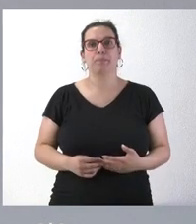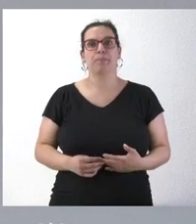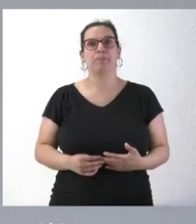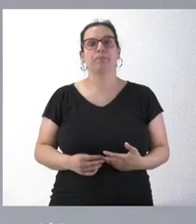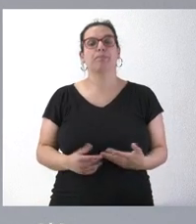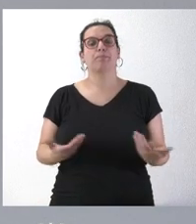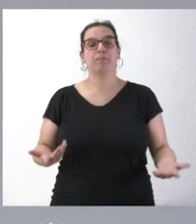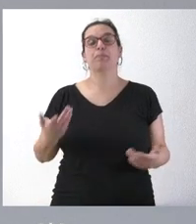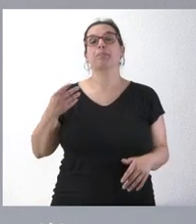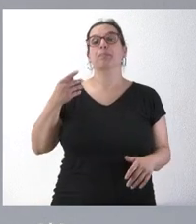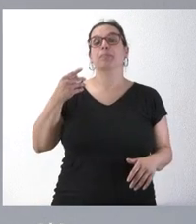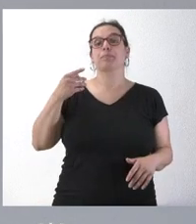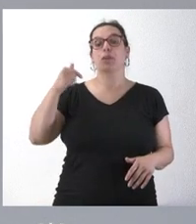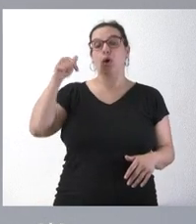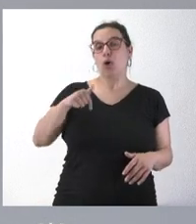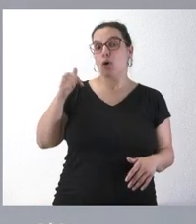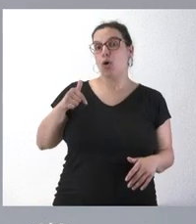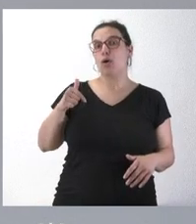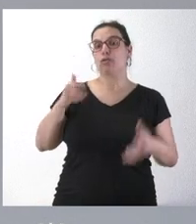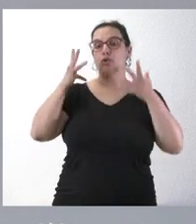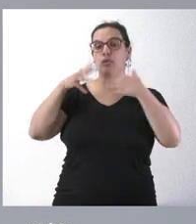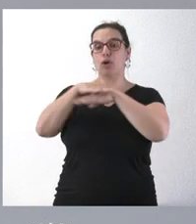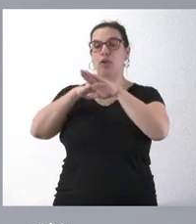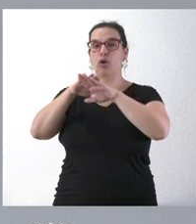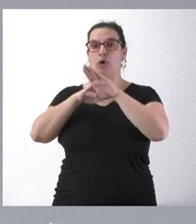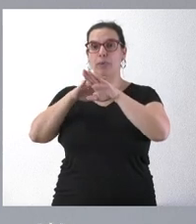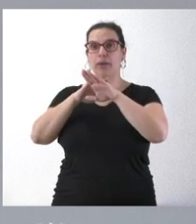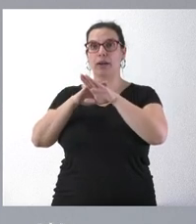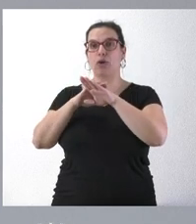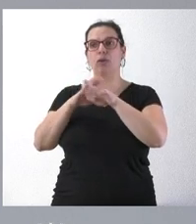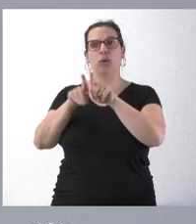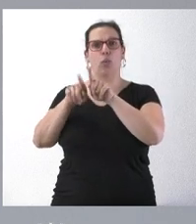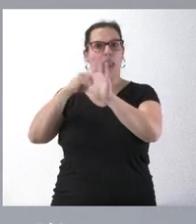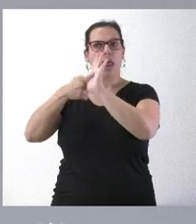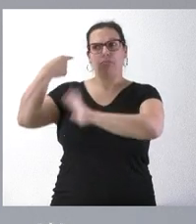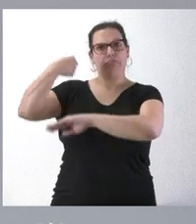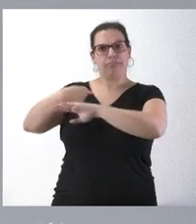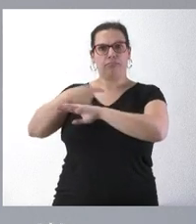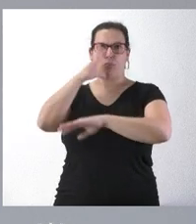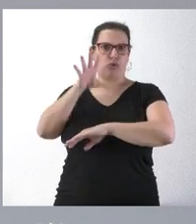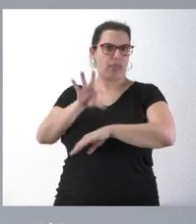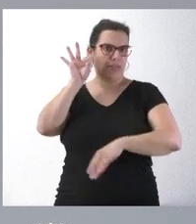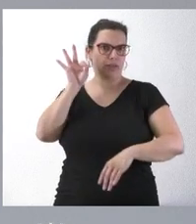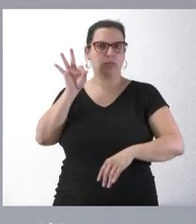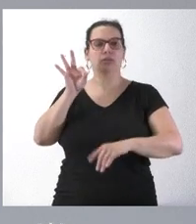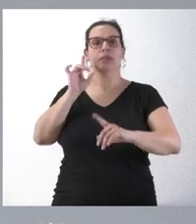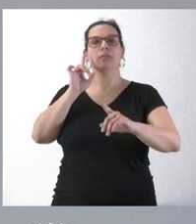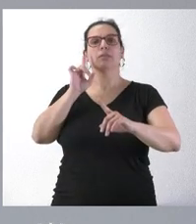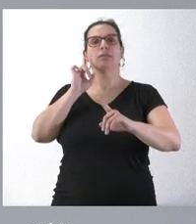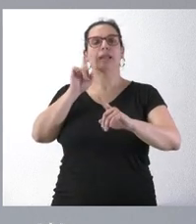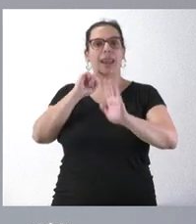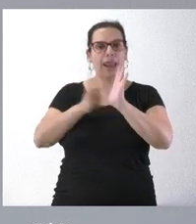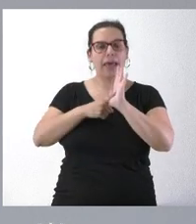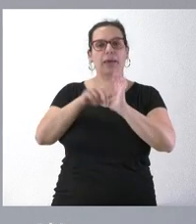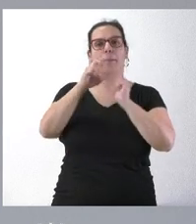conocimiento que se produce en el día de hoy por el Consejo de Gobierno es una exigencia legal prevista en la Ley de 22 de diciembre de